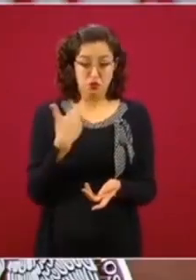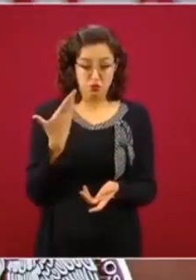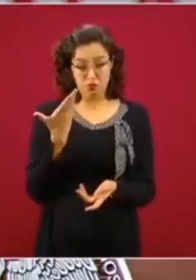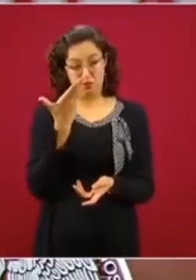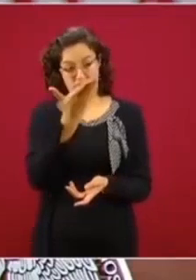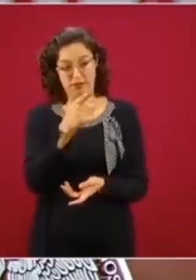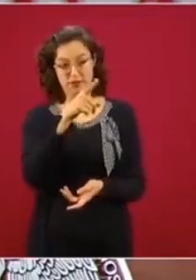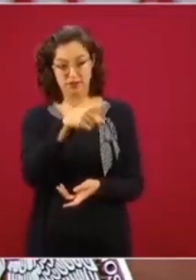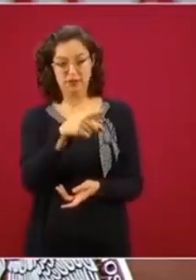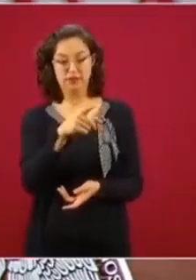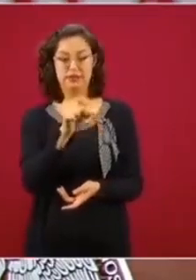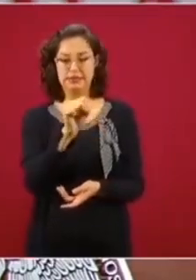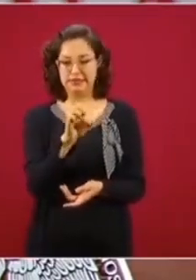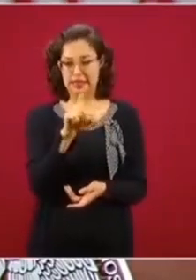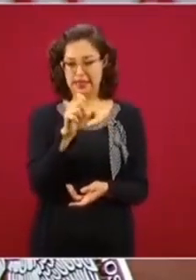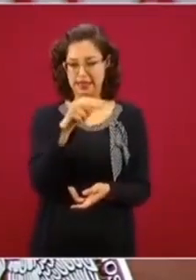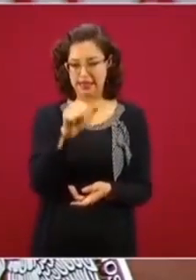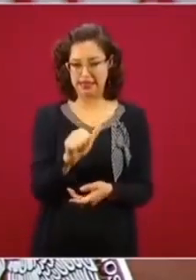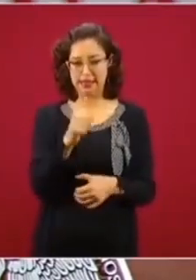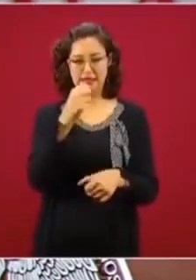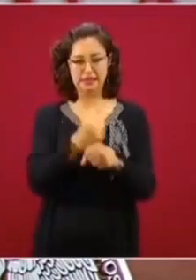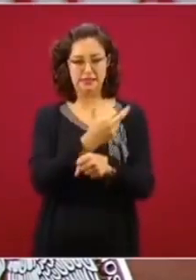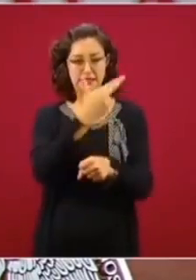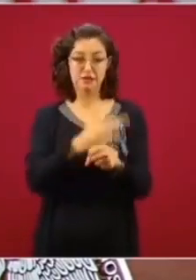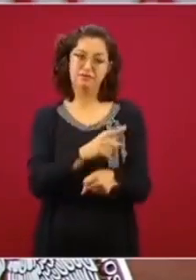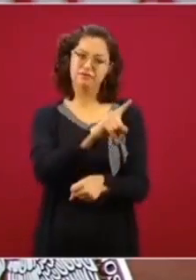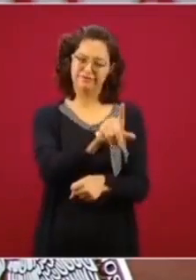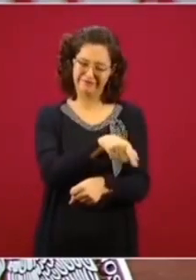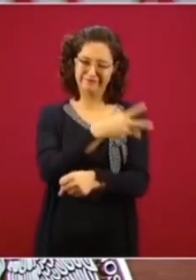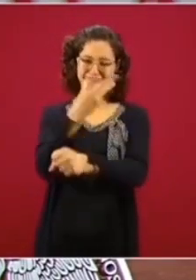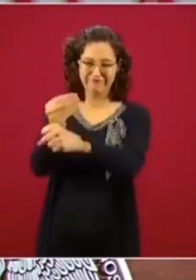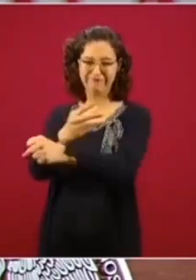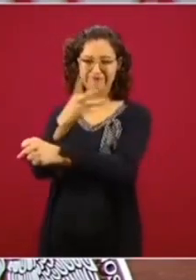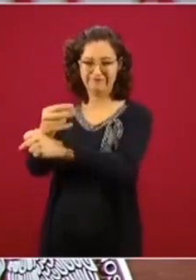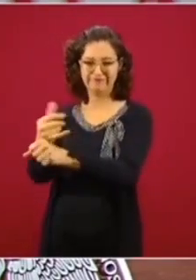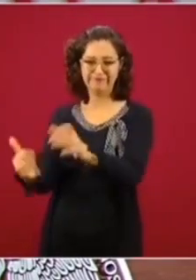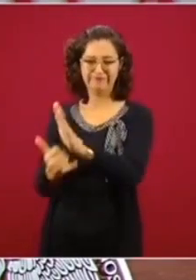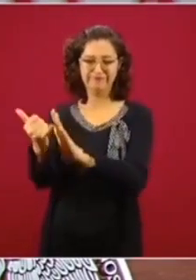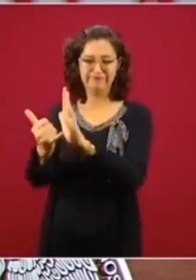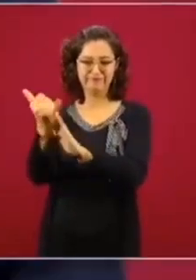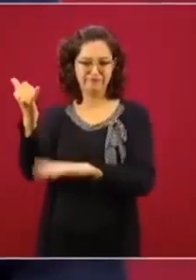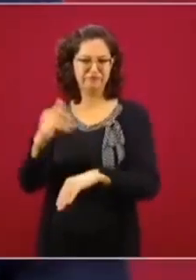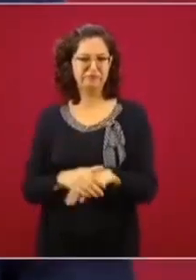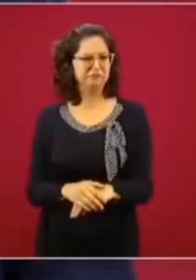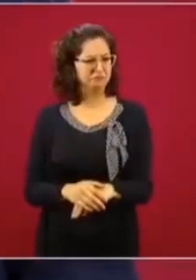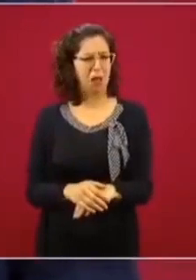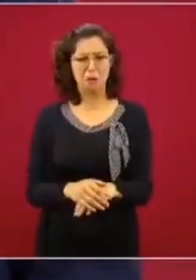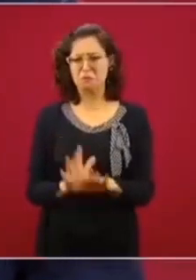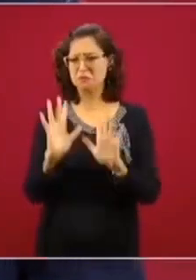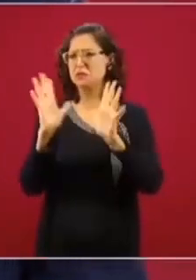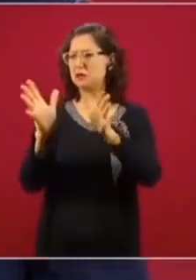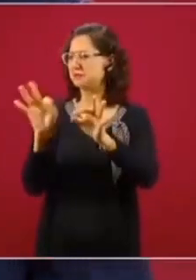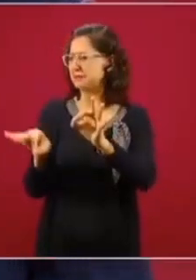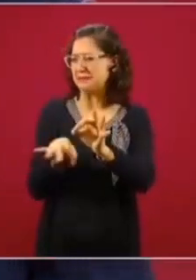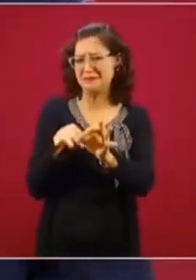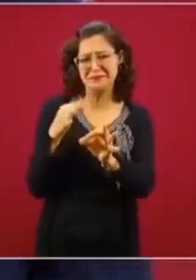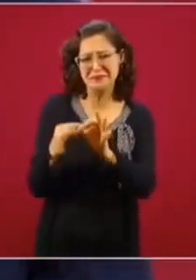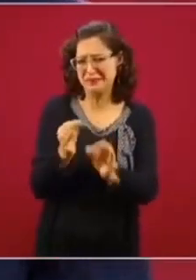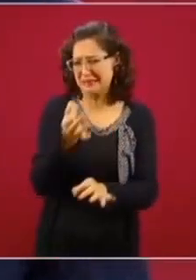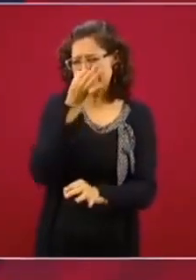que se habilitara y ya está a punto de terminarse